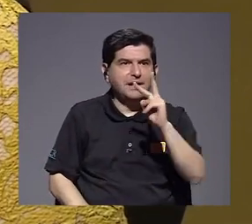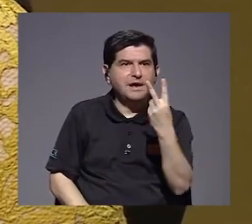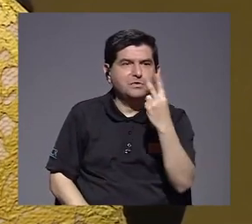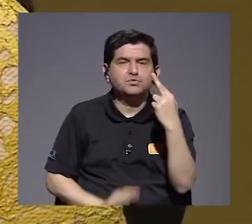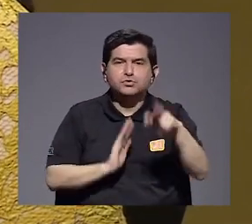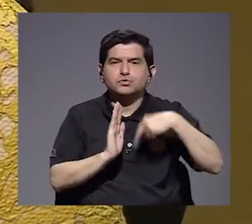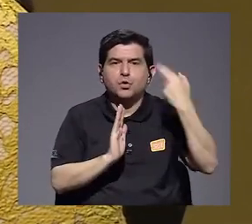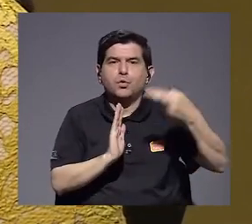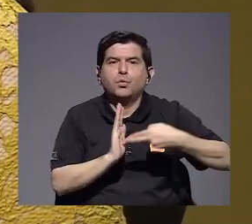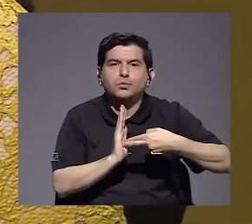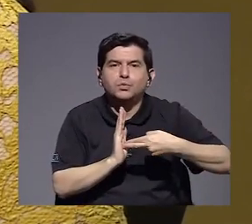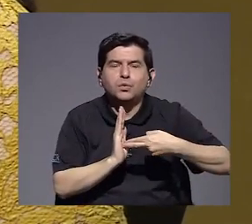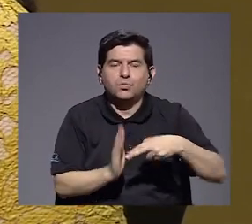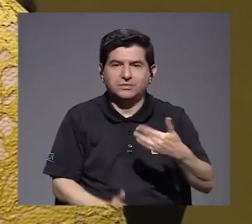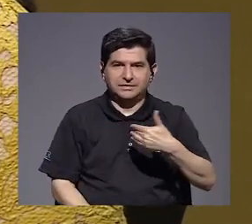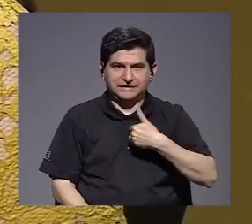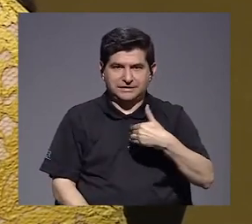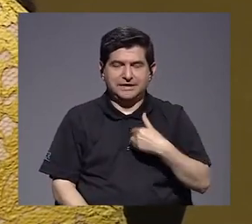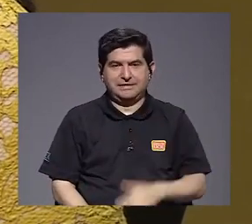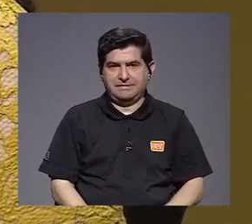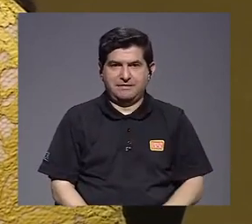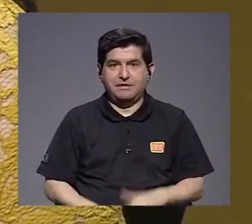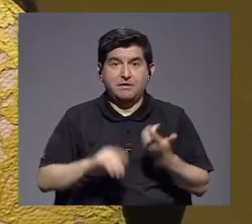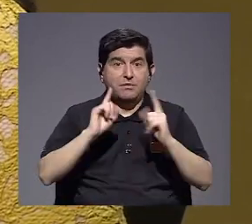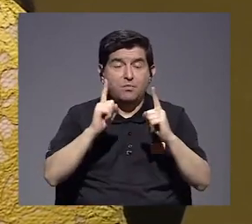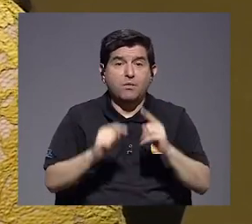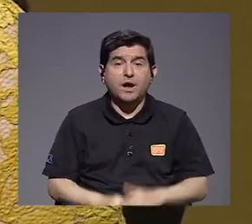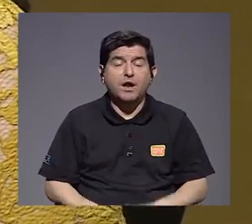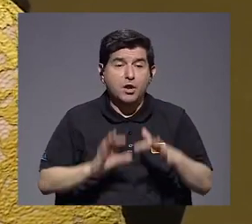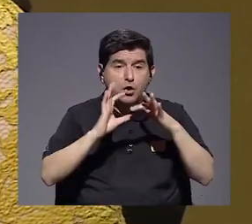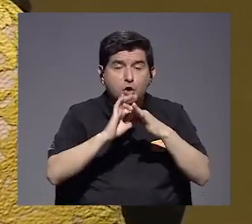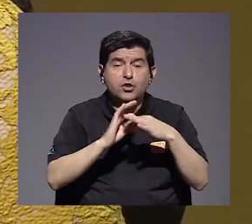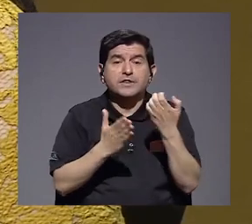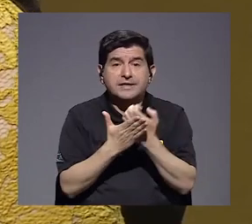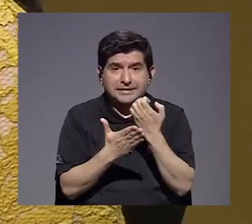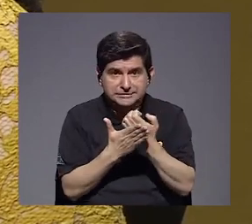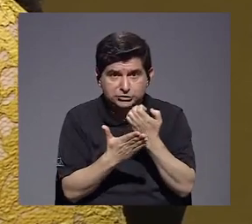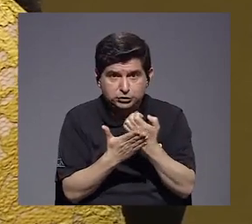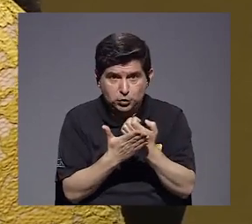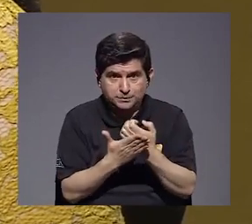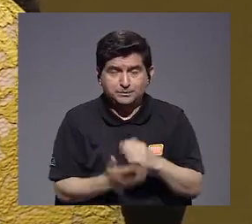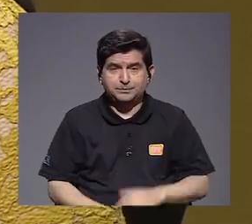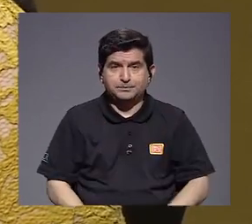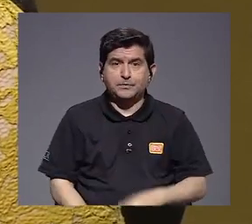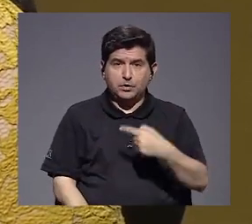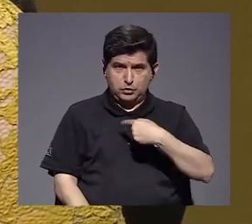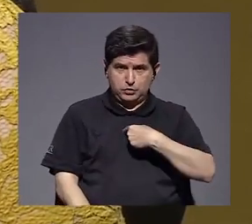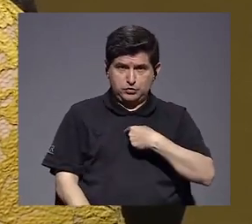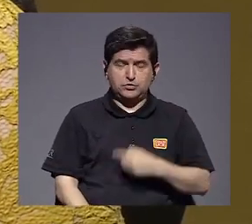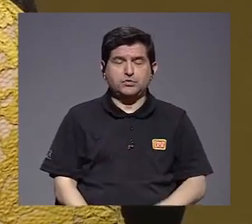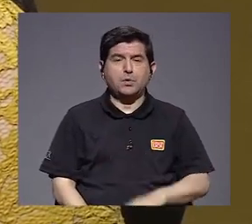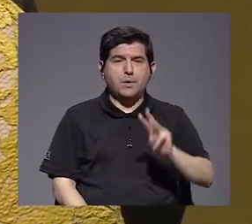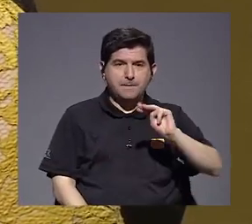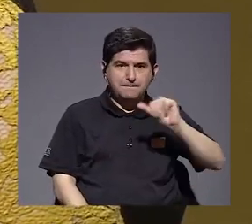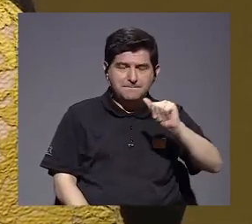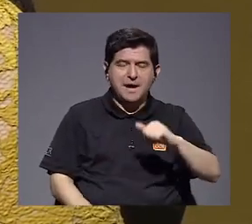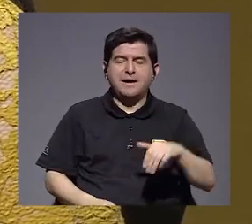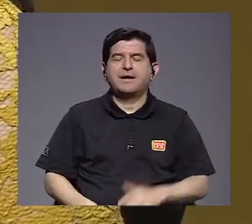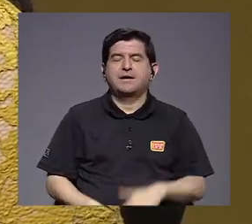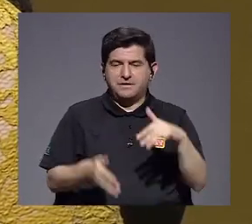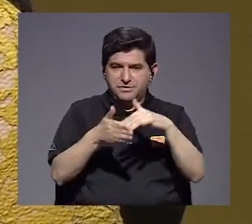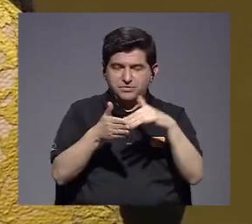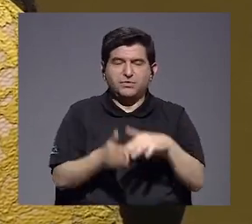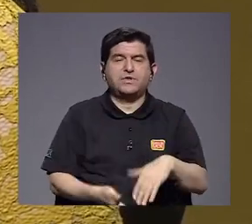rol que tengo, que es justamente la coordinación económica. Cuando yo estudiaba mi maestría en Economía,